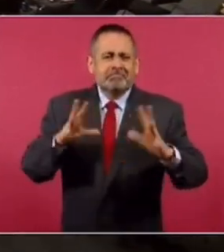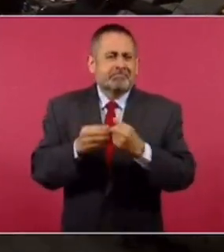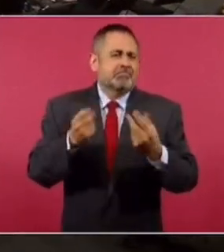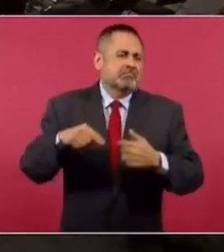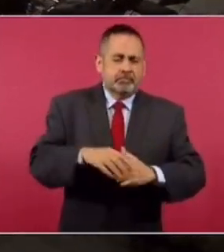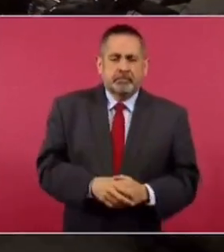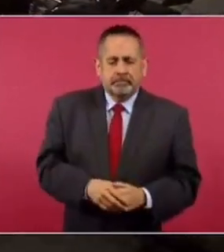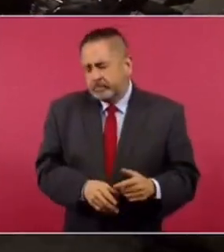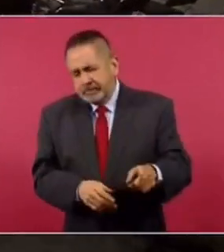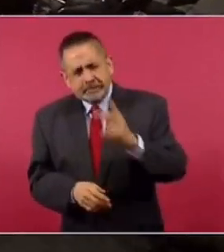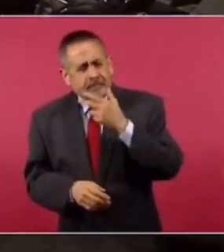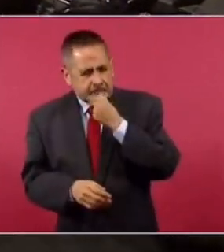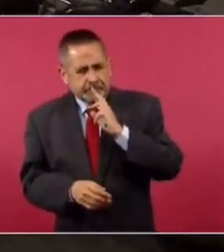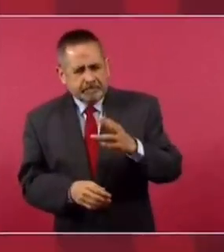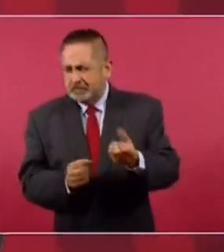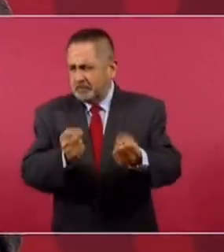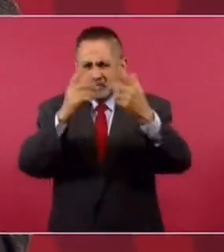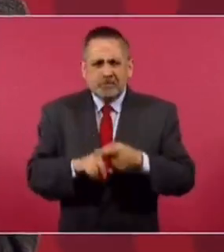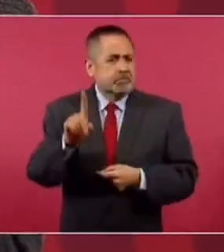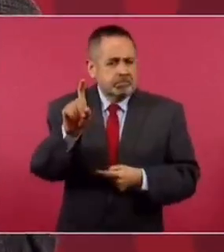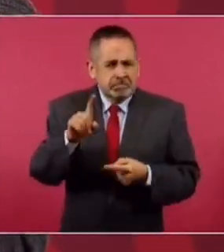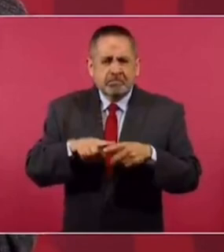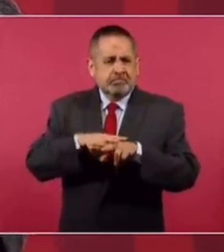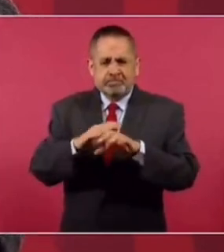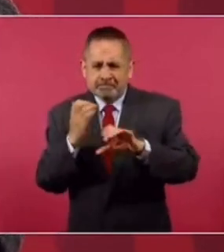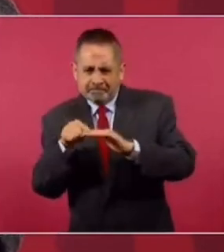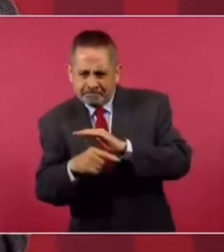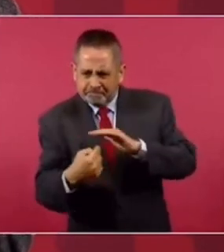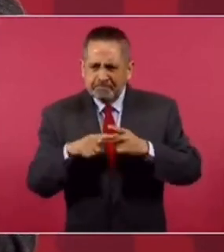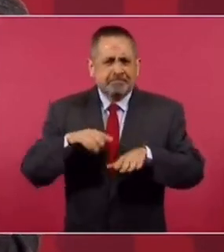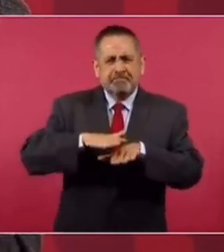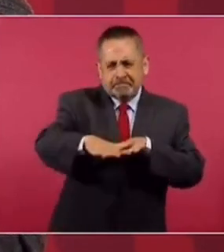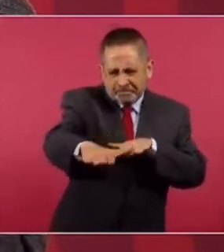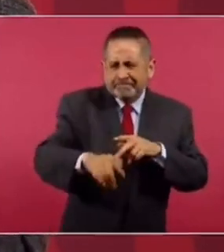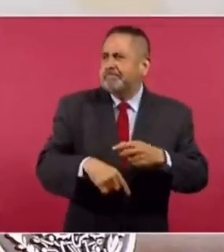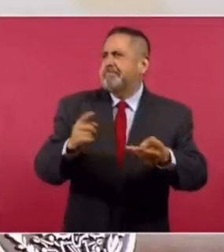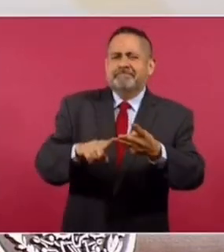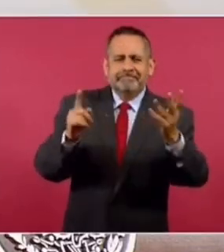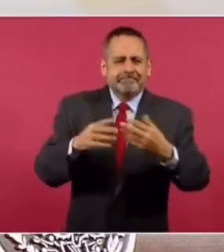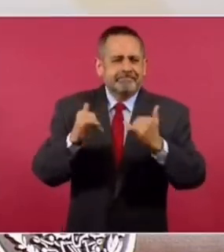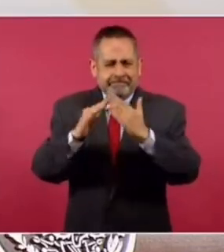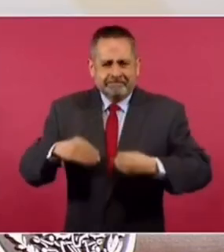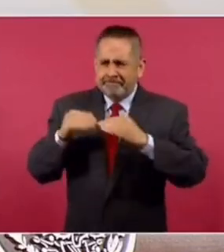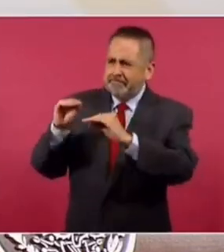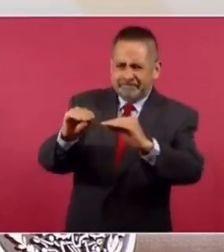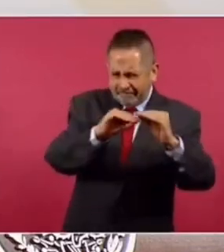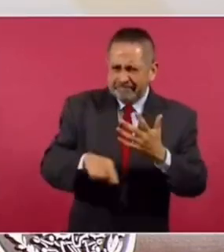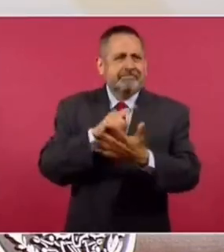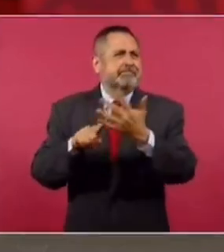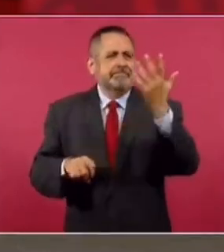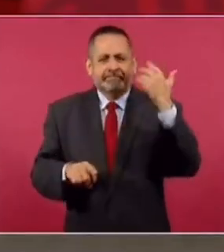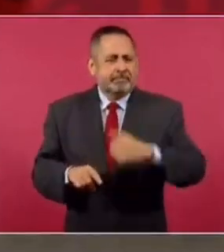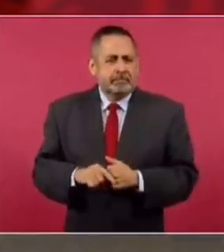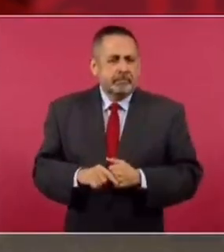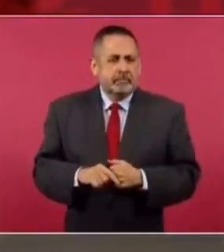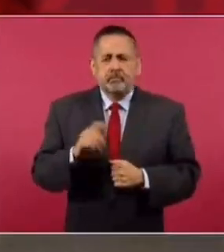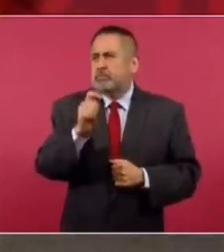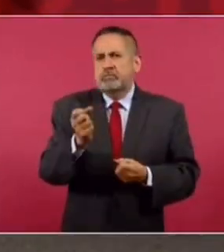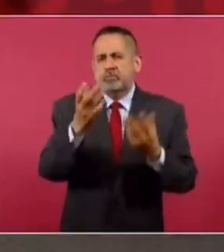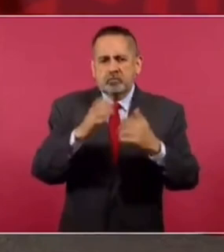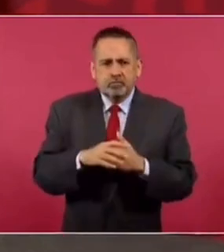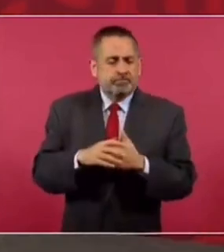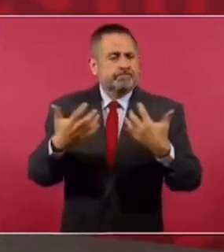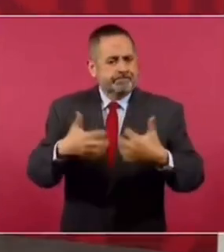entonces, señor presidente? Muchas obras, o sea, agua, trenaje, pavimento, viviendas, desde luego